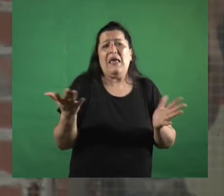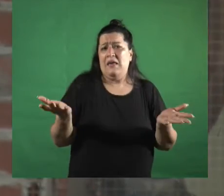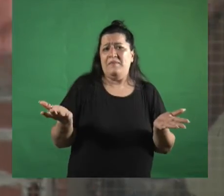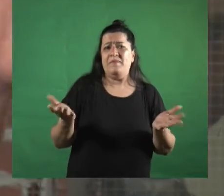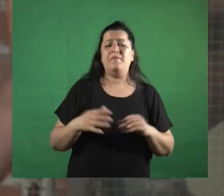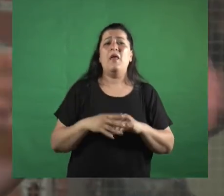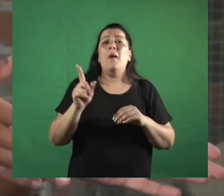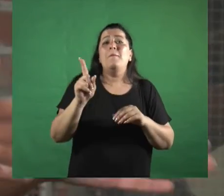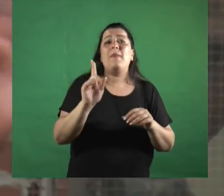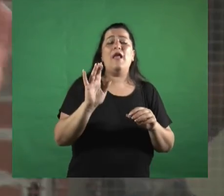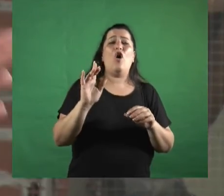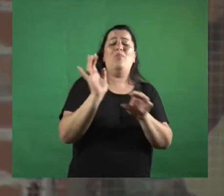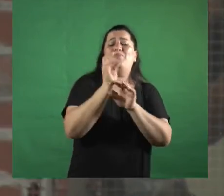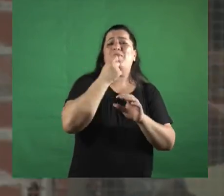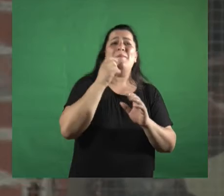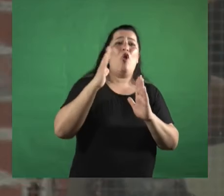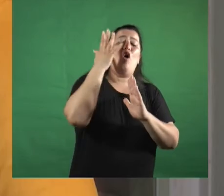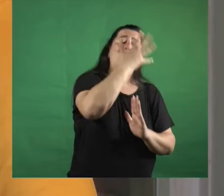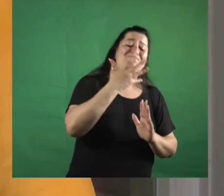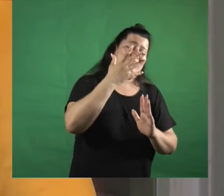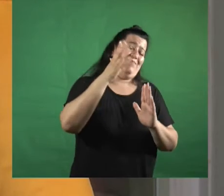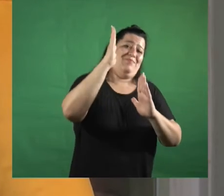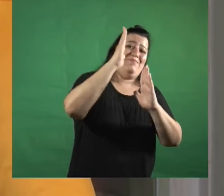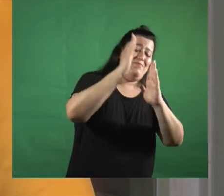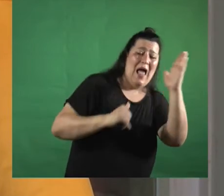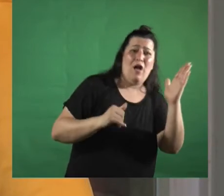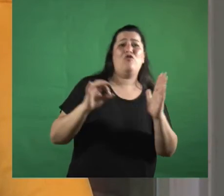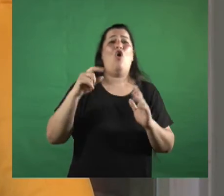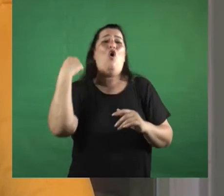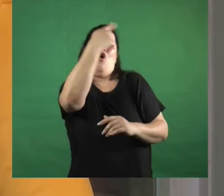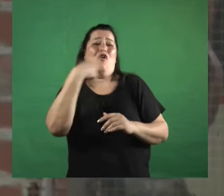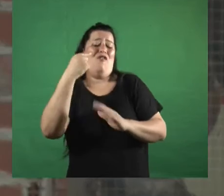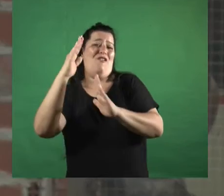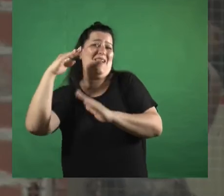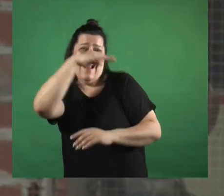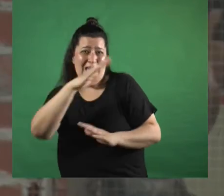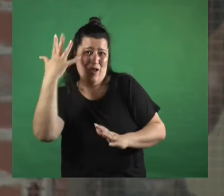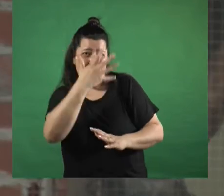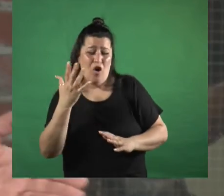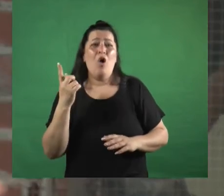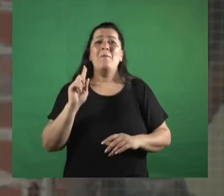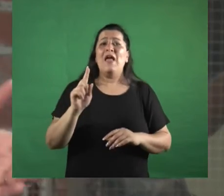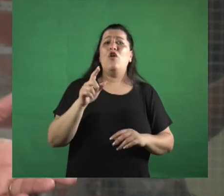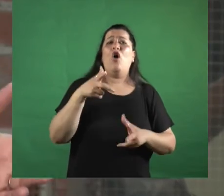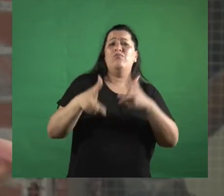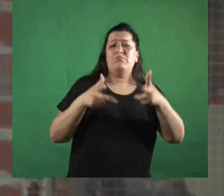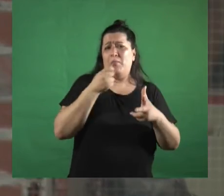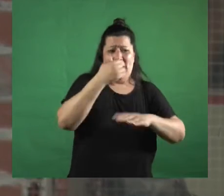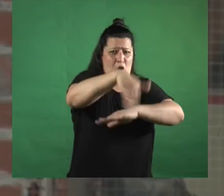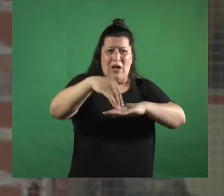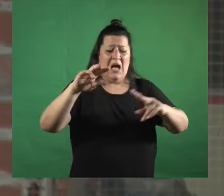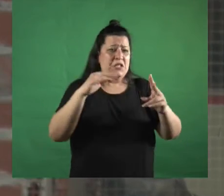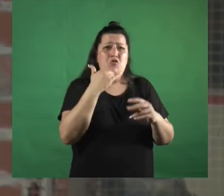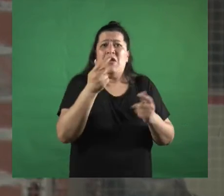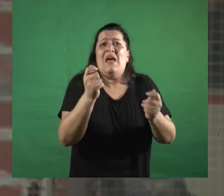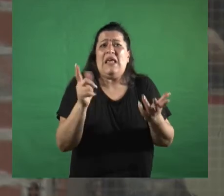ocupa el espectro de lo blanco y quién ocupa el espectro de lo no blanco y uno sale y basta caminar con los ojos abiertos por la calle para saber quién es quién y no estoy